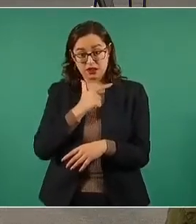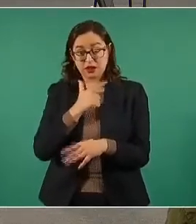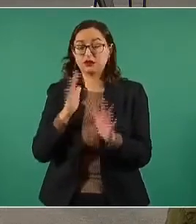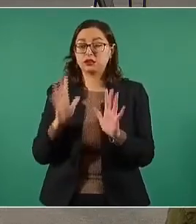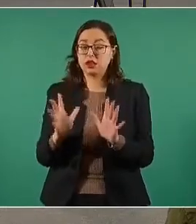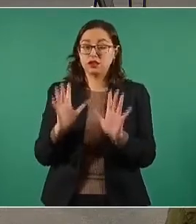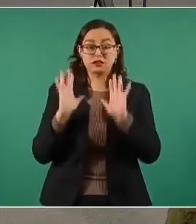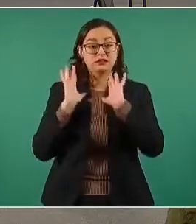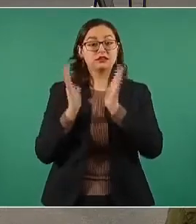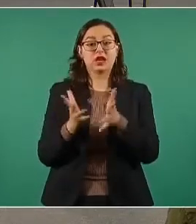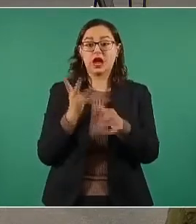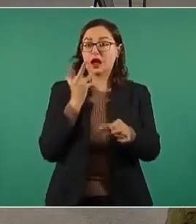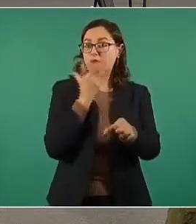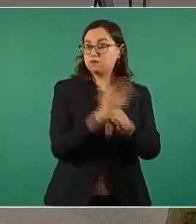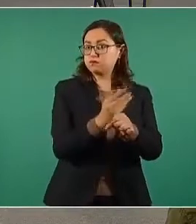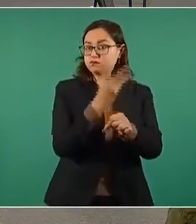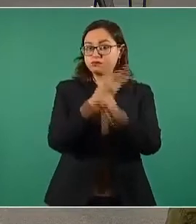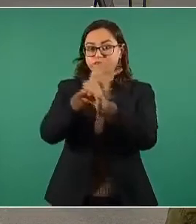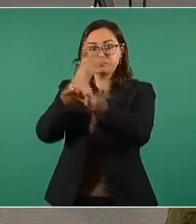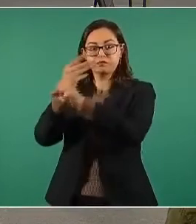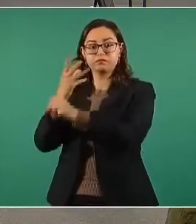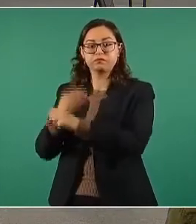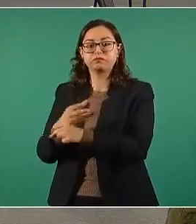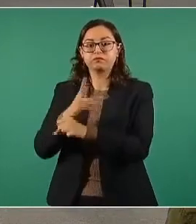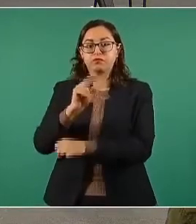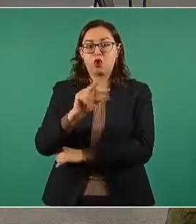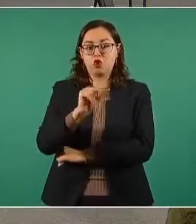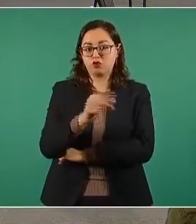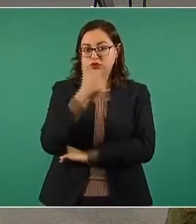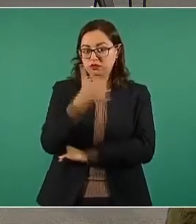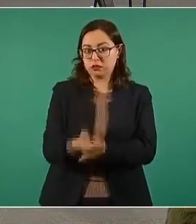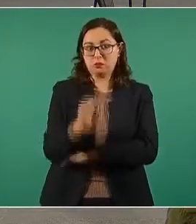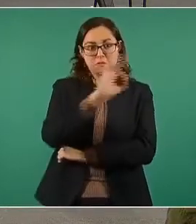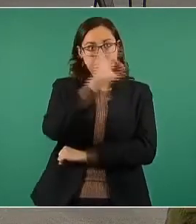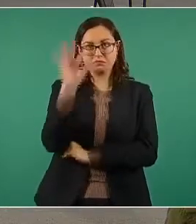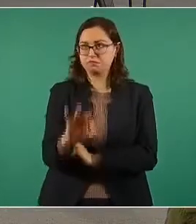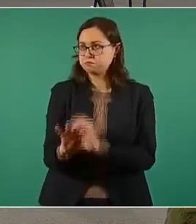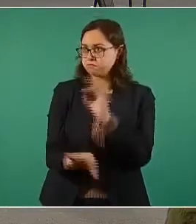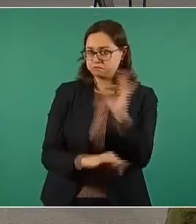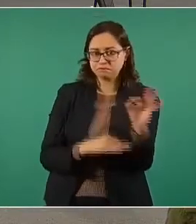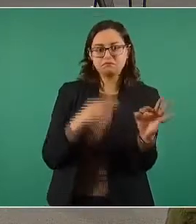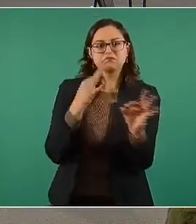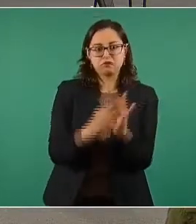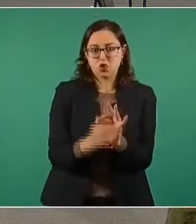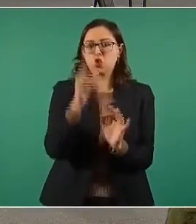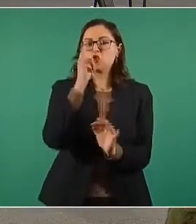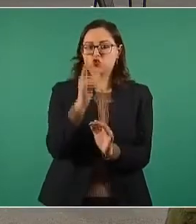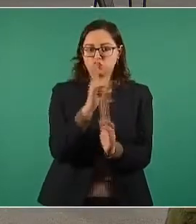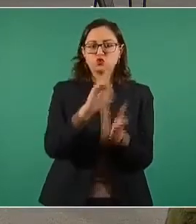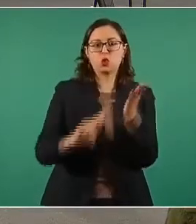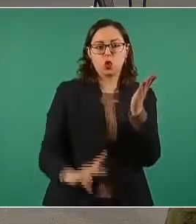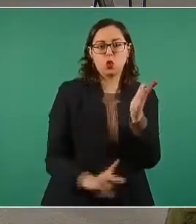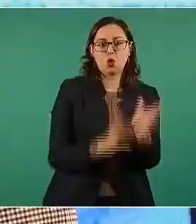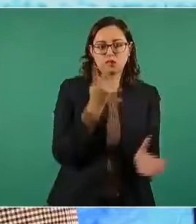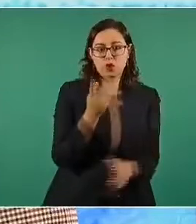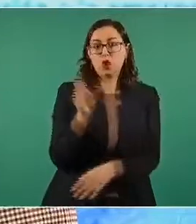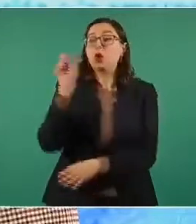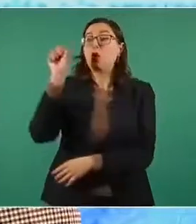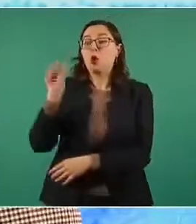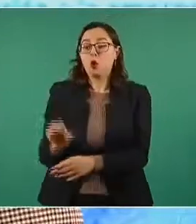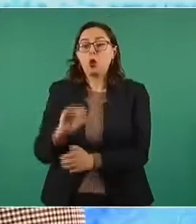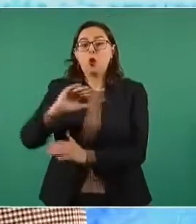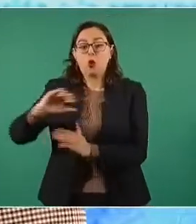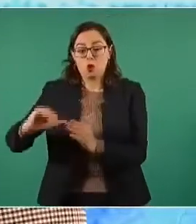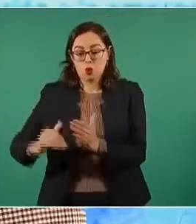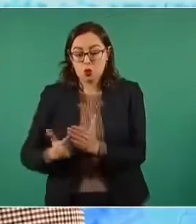restablecimiento de este servicio del ochenta y seis por ciento. Informaron también que en el transcurso del día de